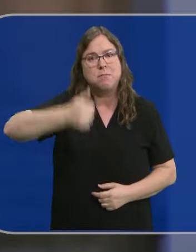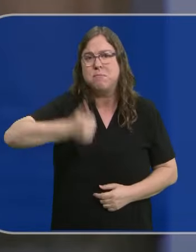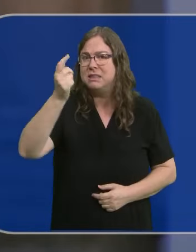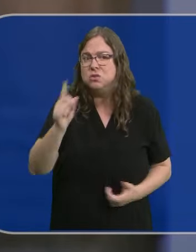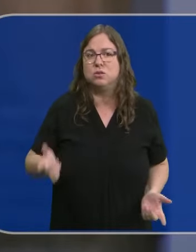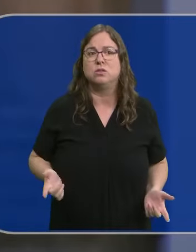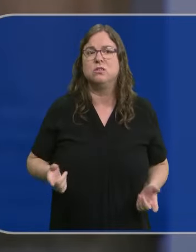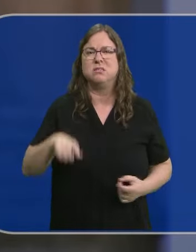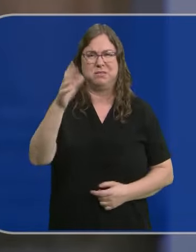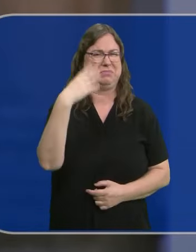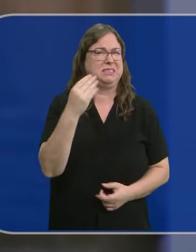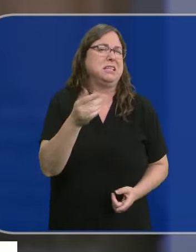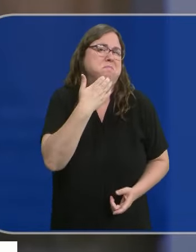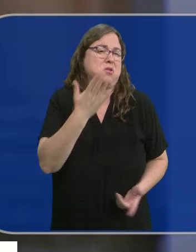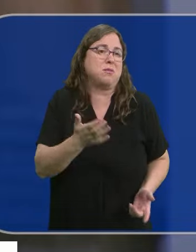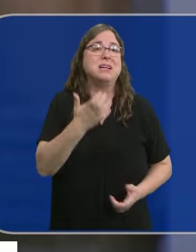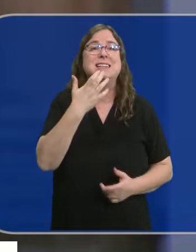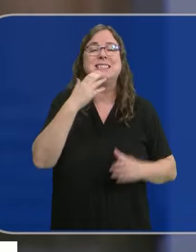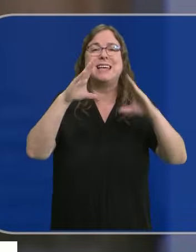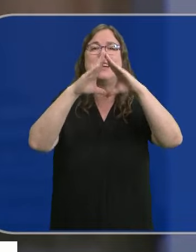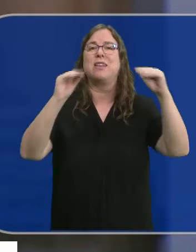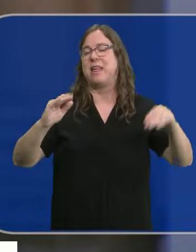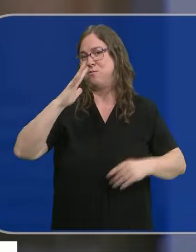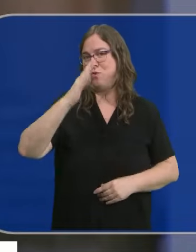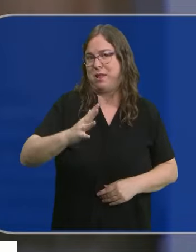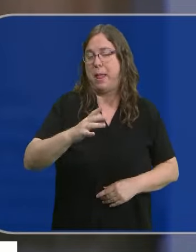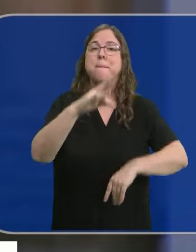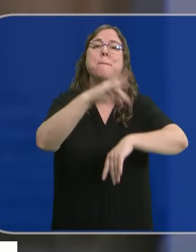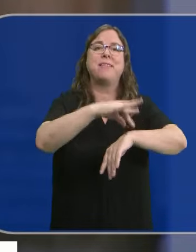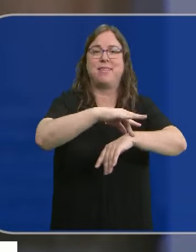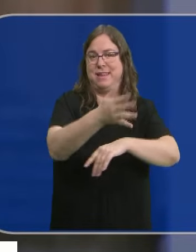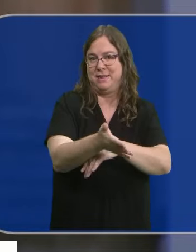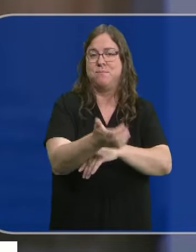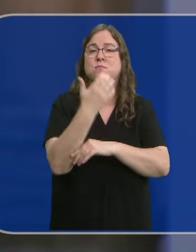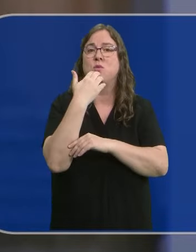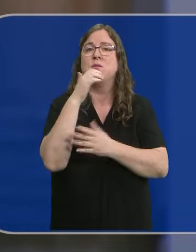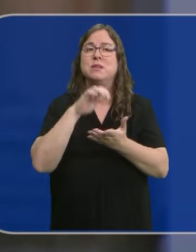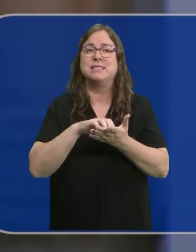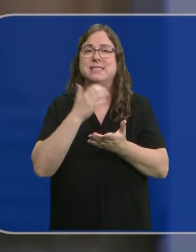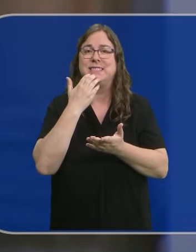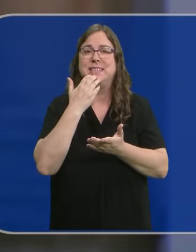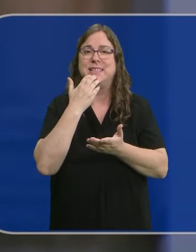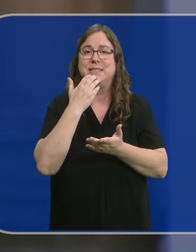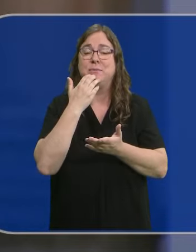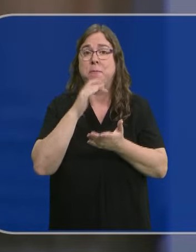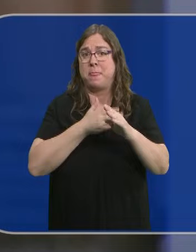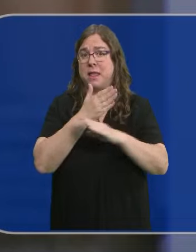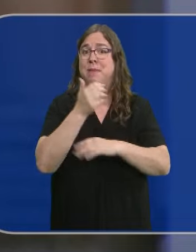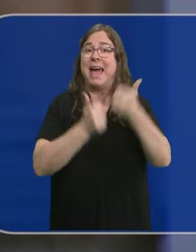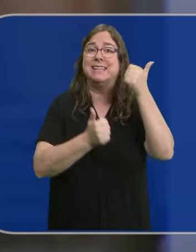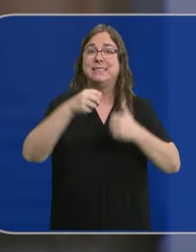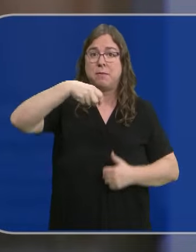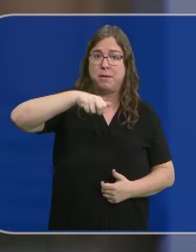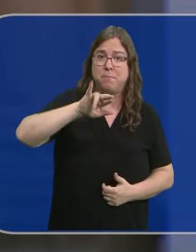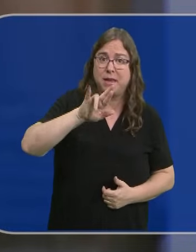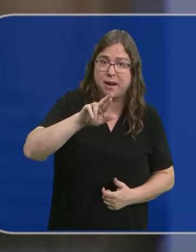¿Alguien entendería que los licenciados en medicina, cuando tienen que examinarse del